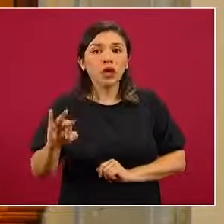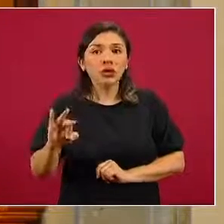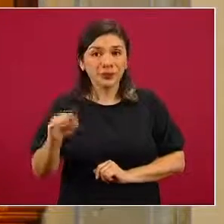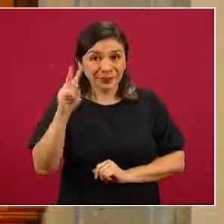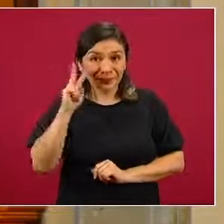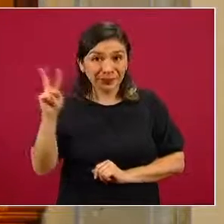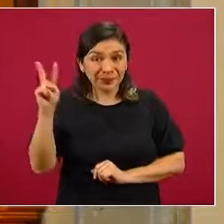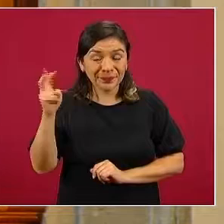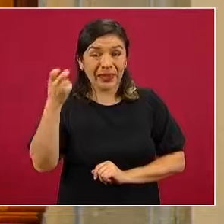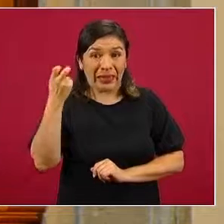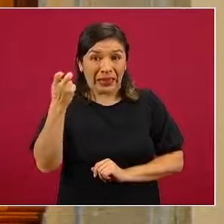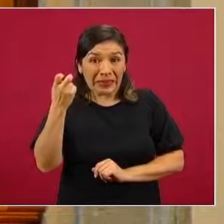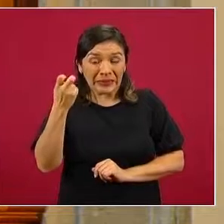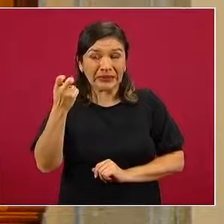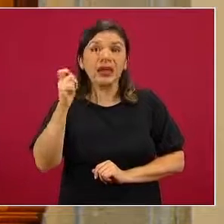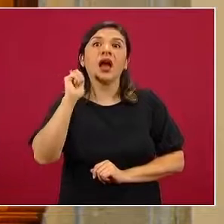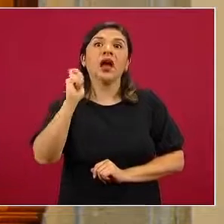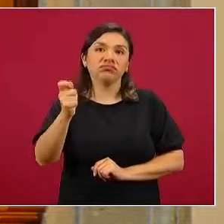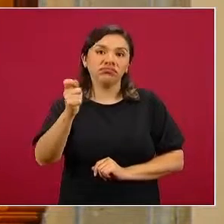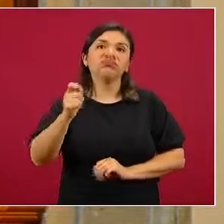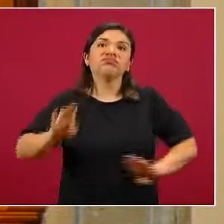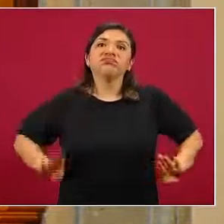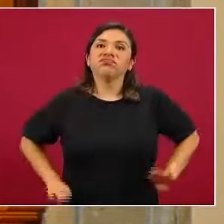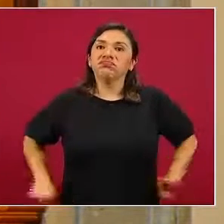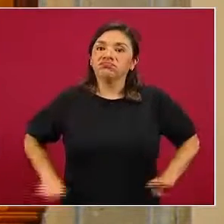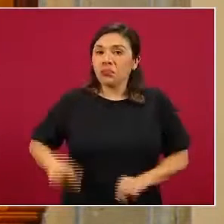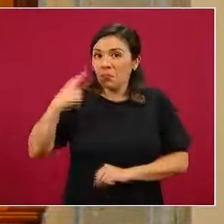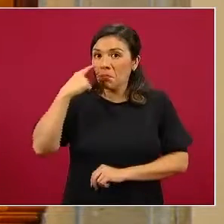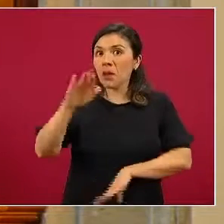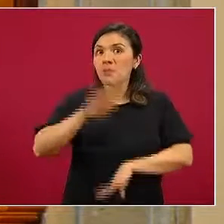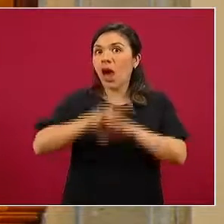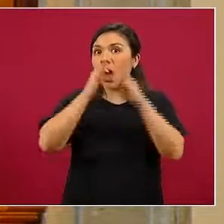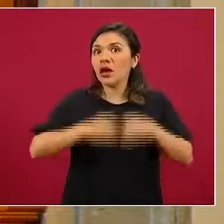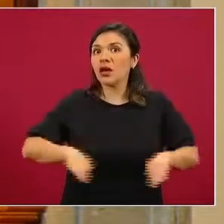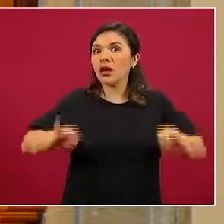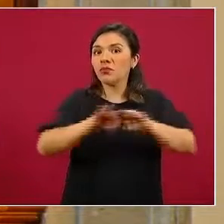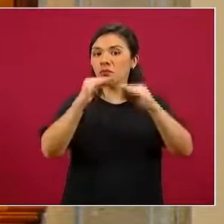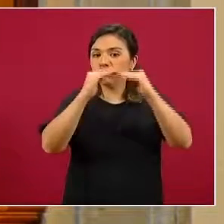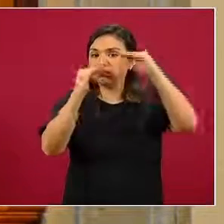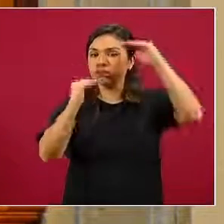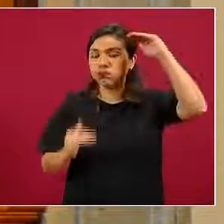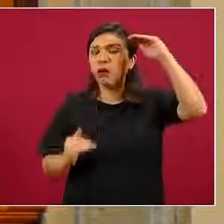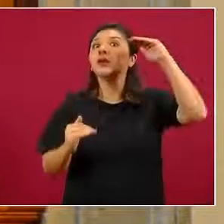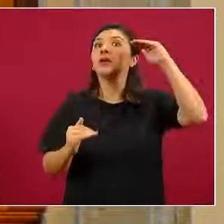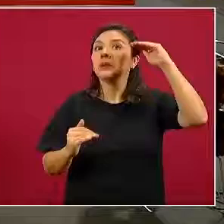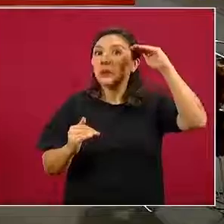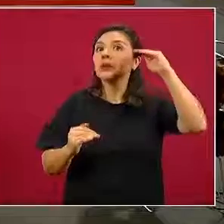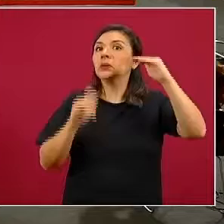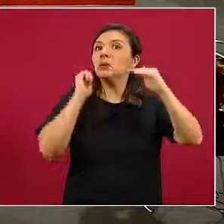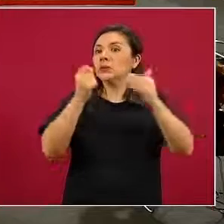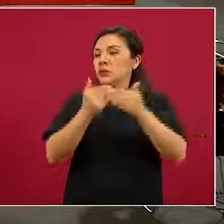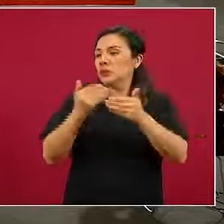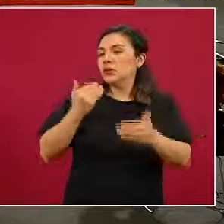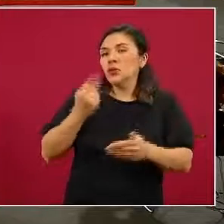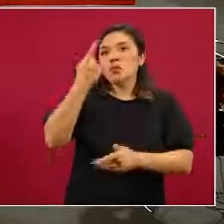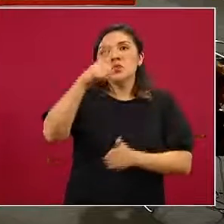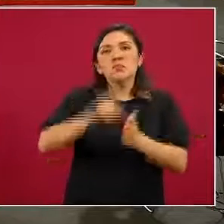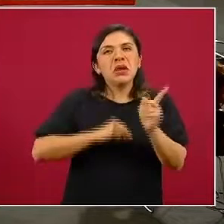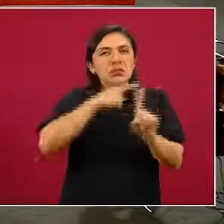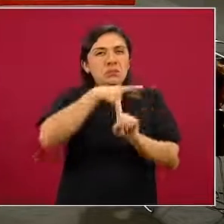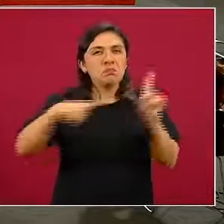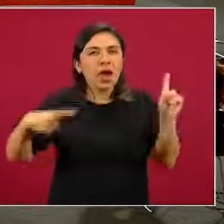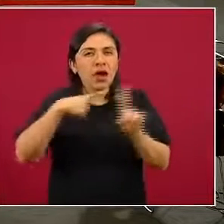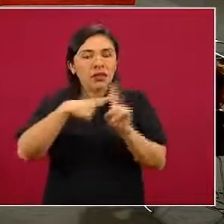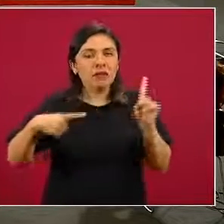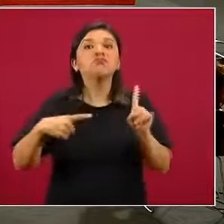y ha sido, de hecho, uno de los descensos más importantes que hemos tenido prácticamente en el último mes y medio